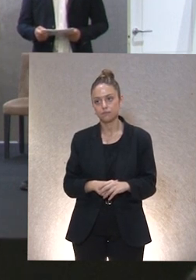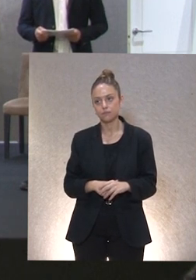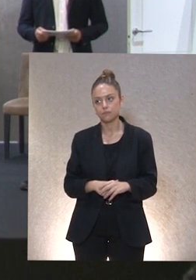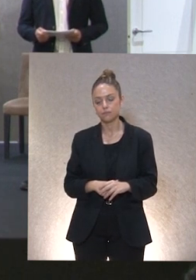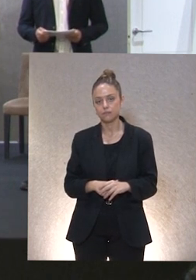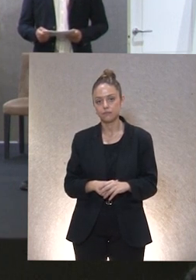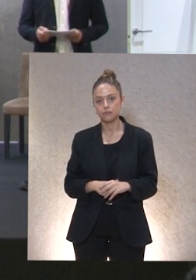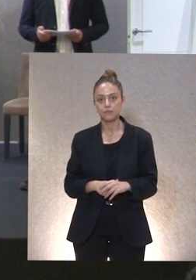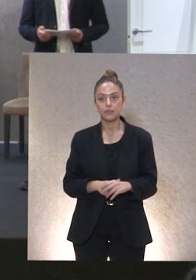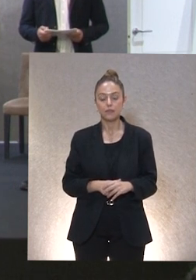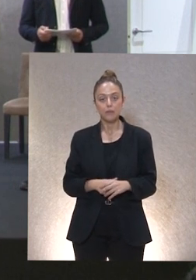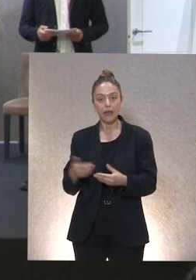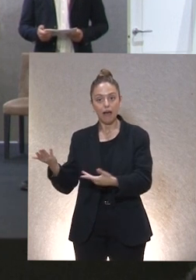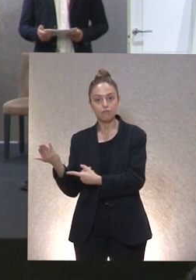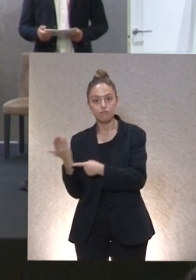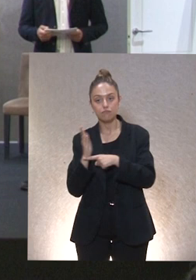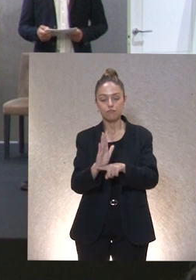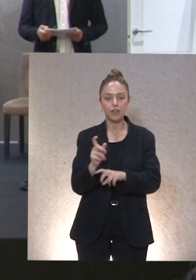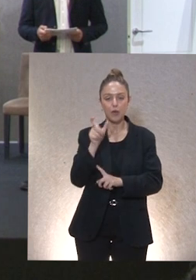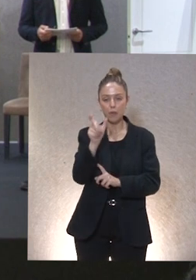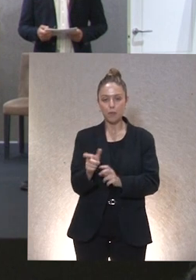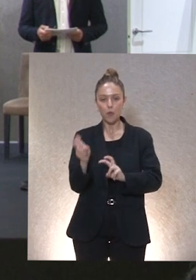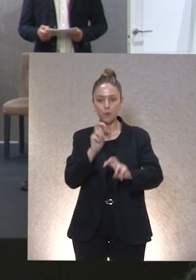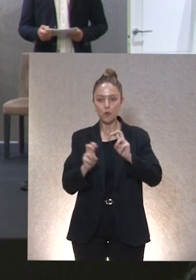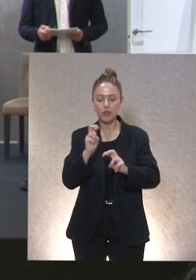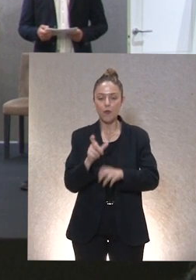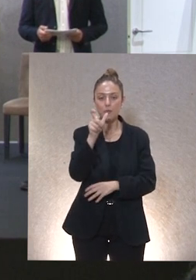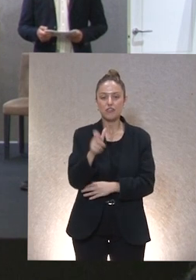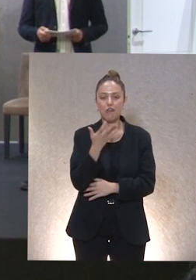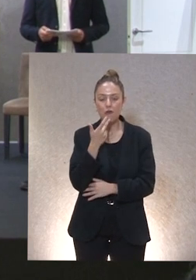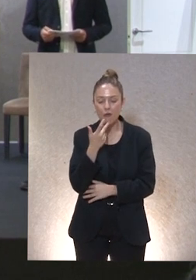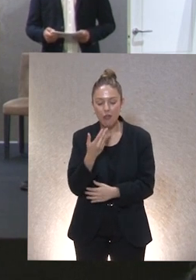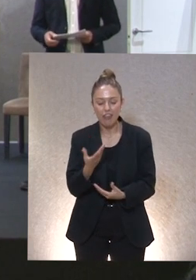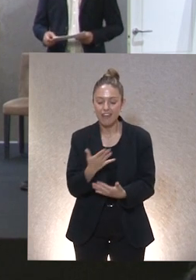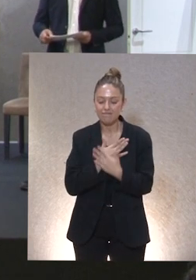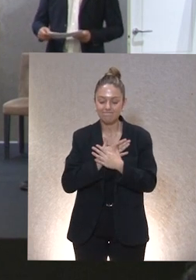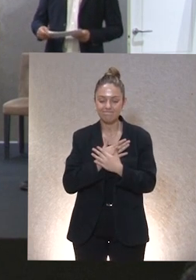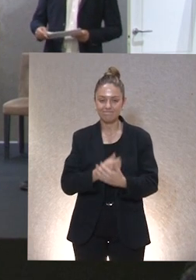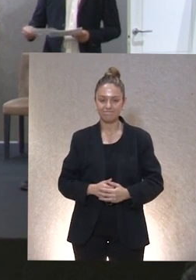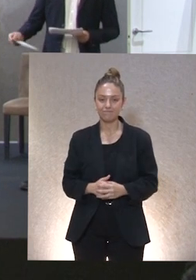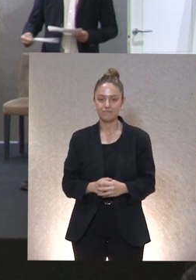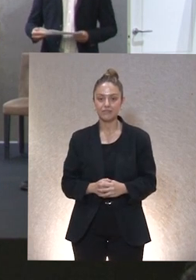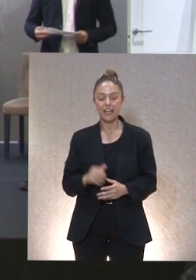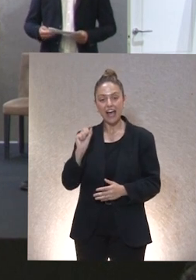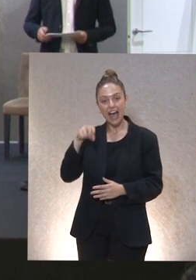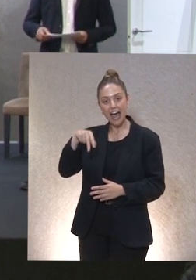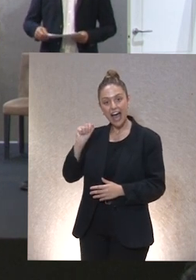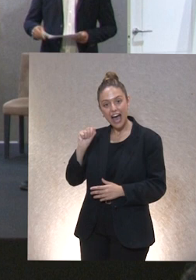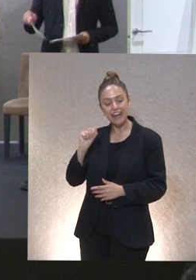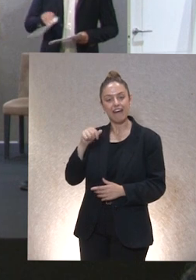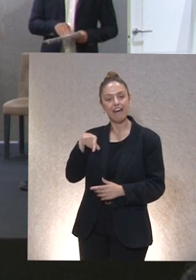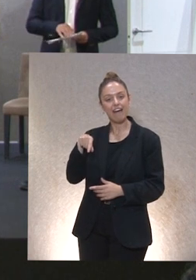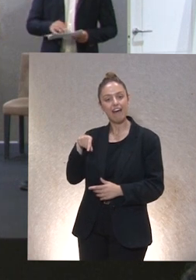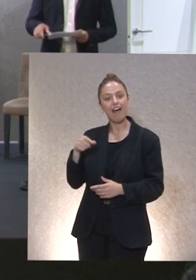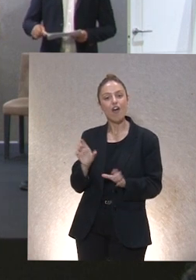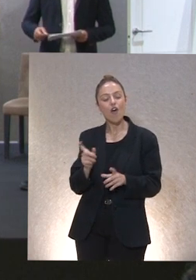Y para presentarle hemos buscado a una persona que le conoce mucho y que la aprecia mucho. Ella es Ana Carratala, es miembro